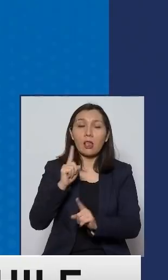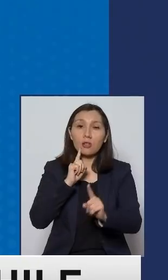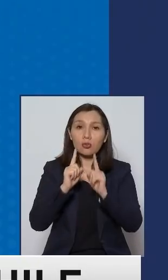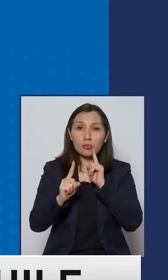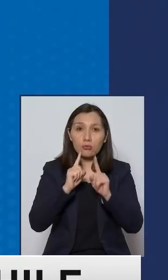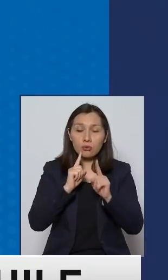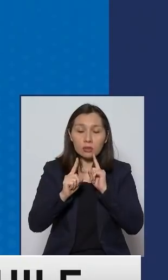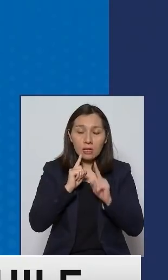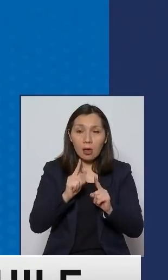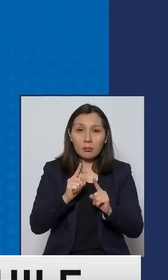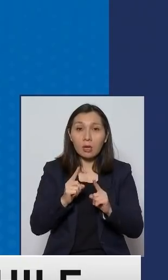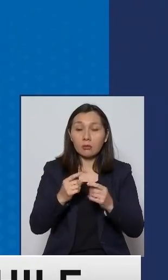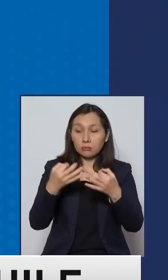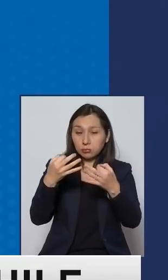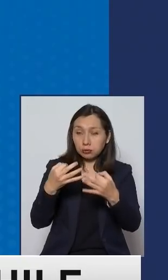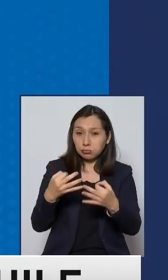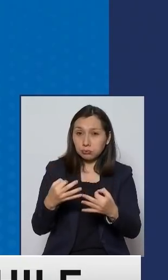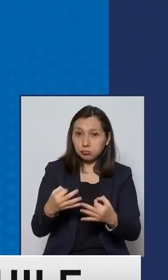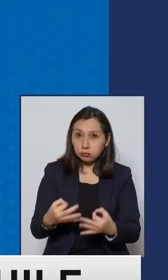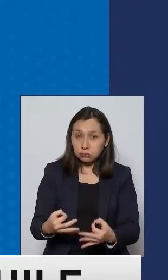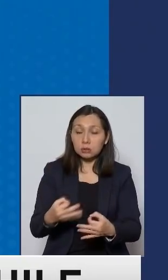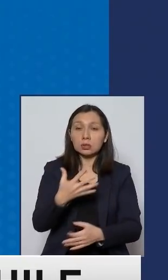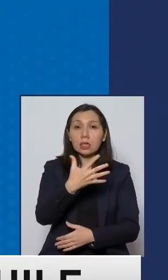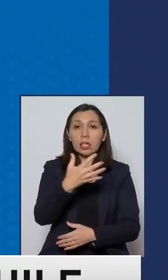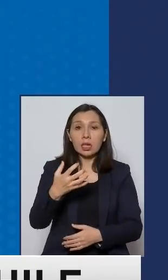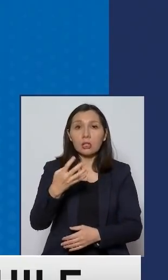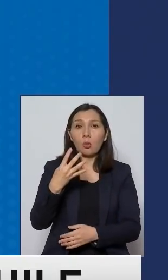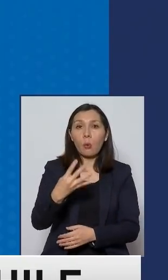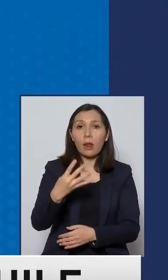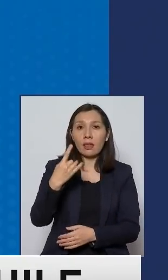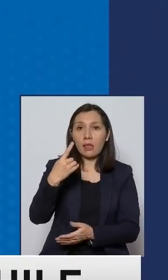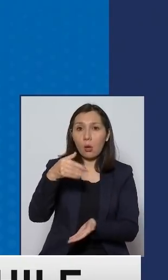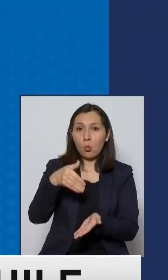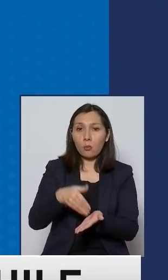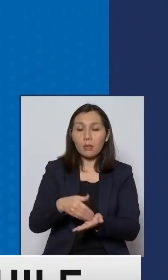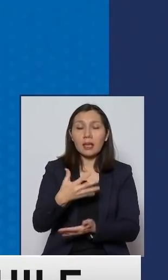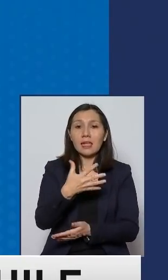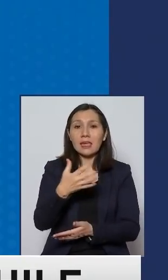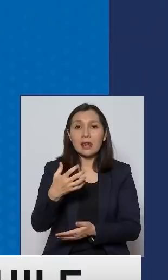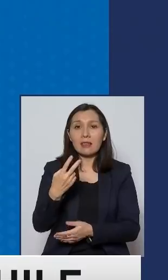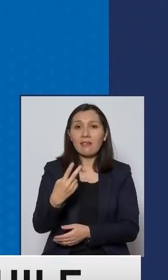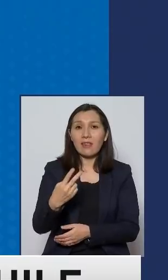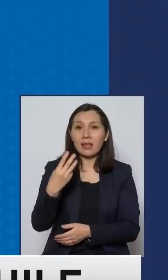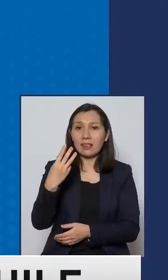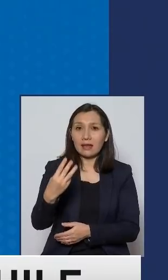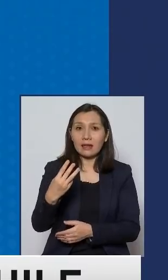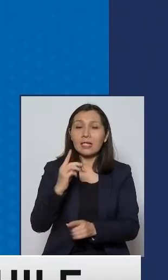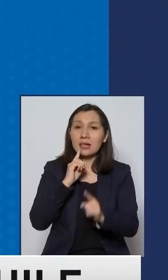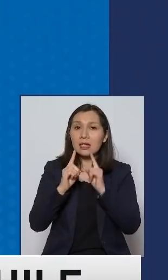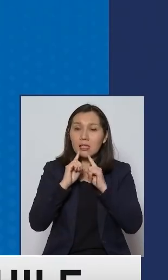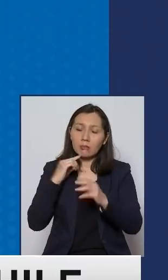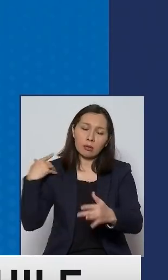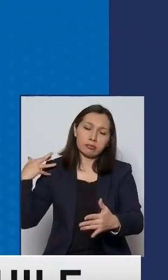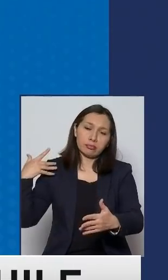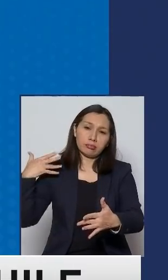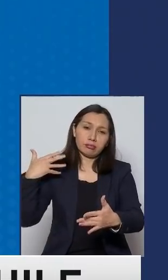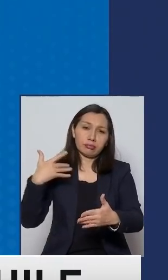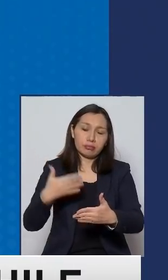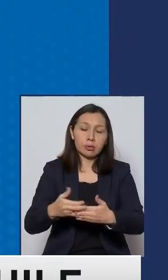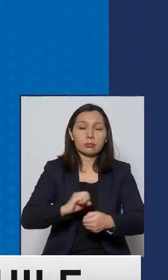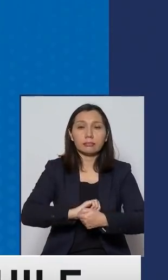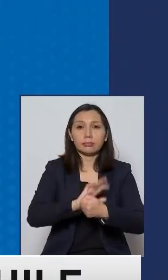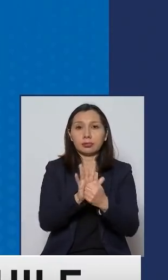exámenes, lo que suma un total de 541.523 exámenes COVID